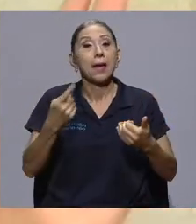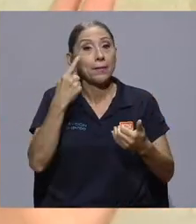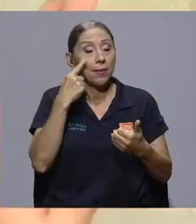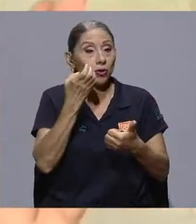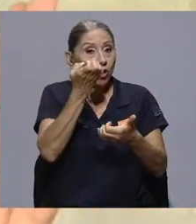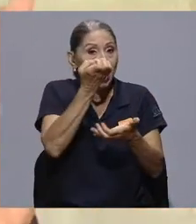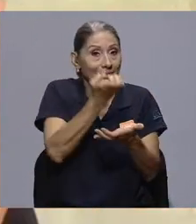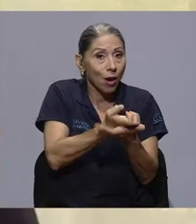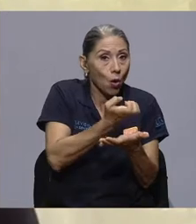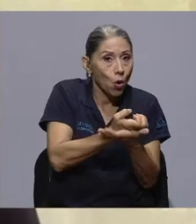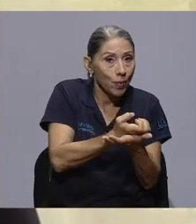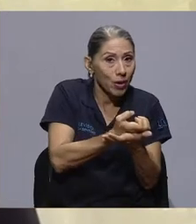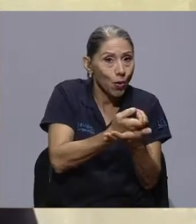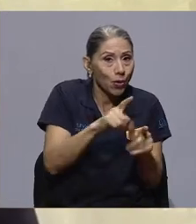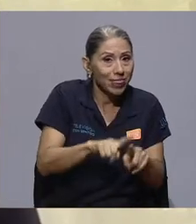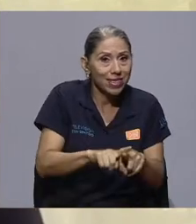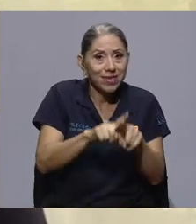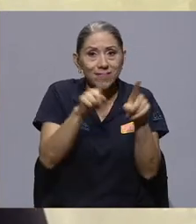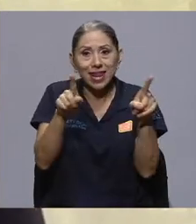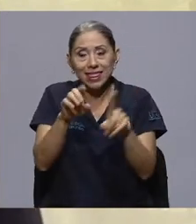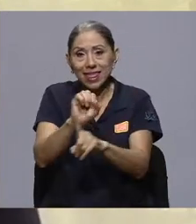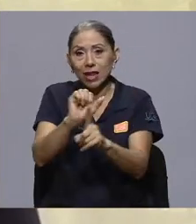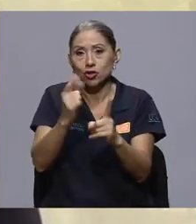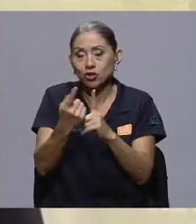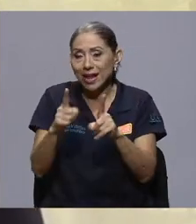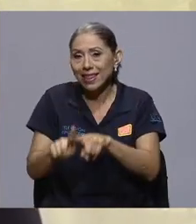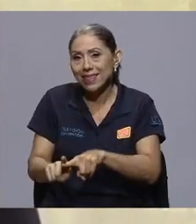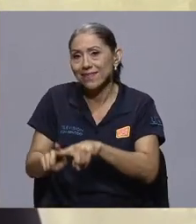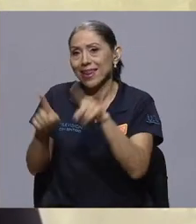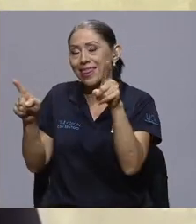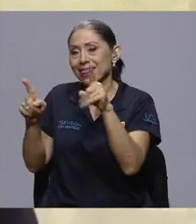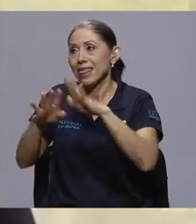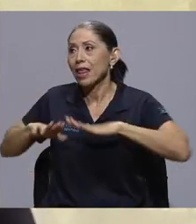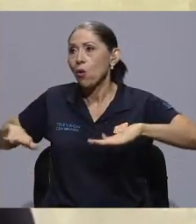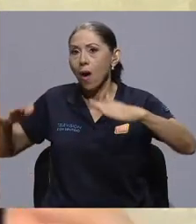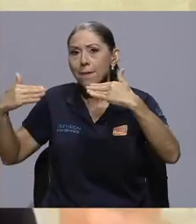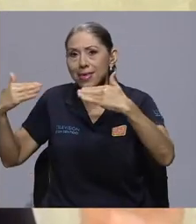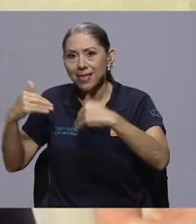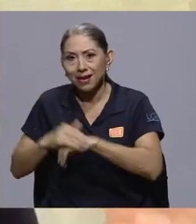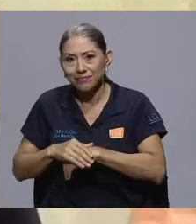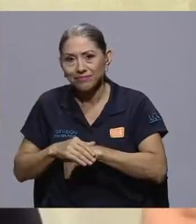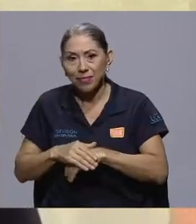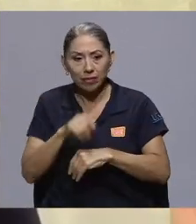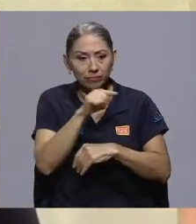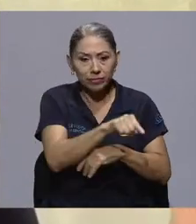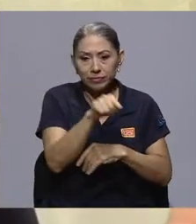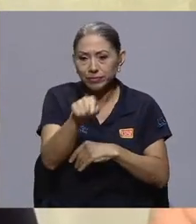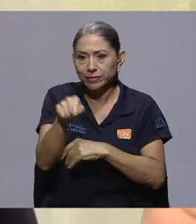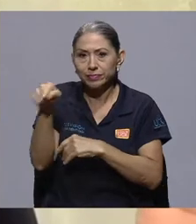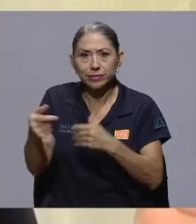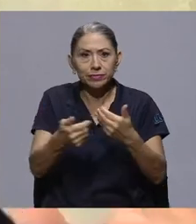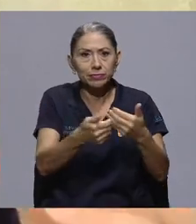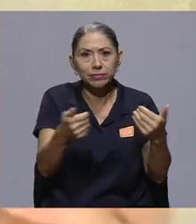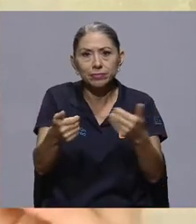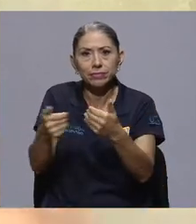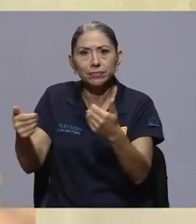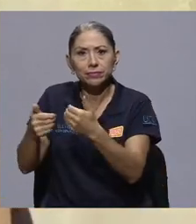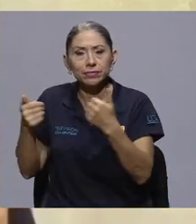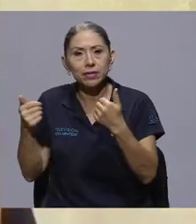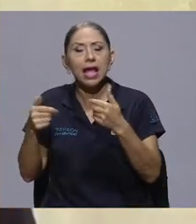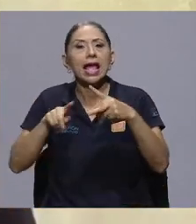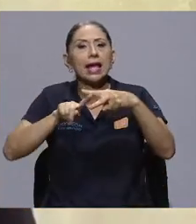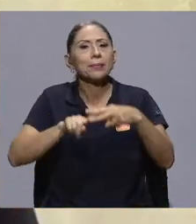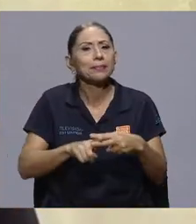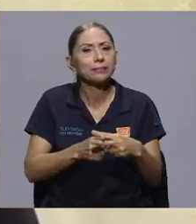diferente de lo social y diferente de lo ambiental. Al hacer esta desvinculación, empezamos a